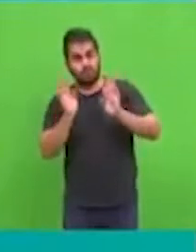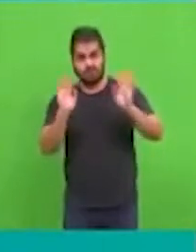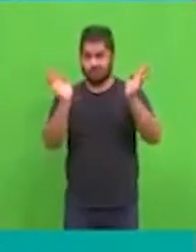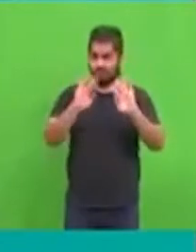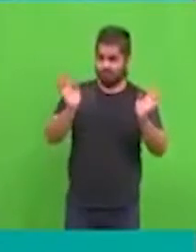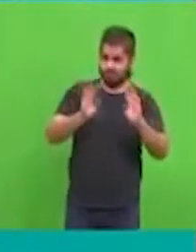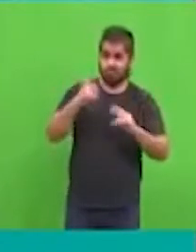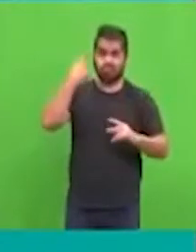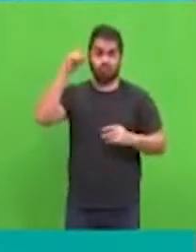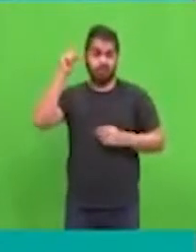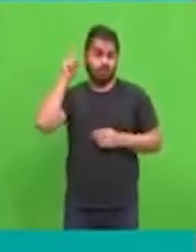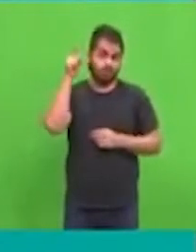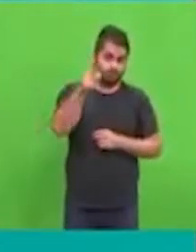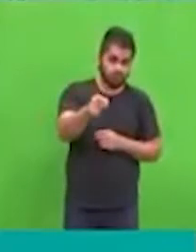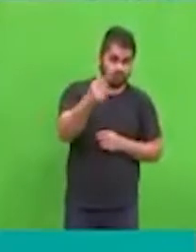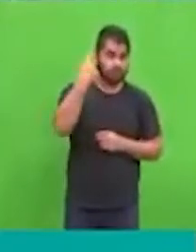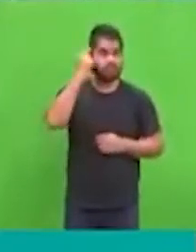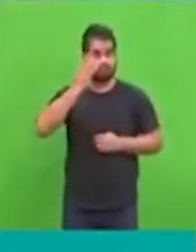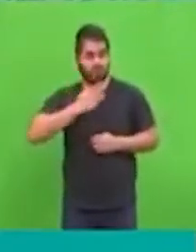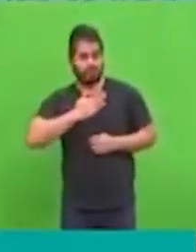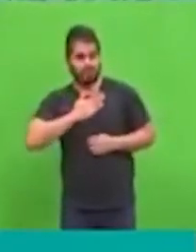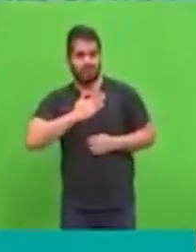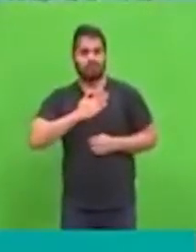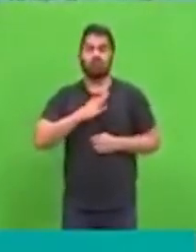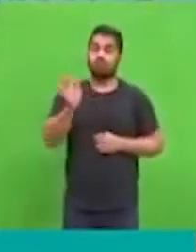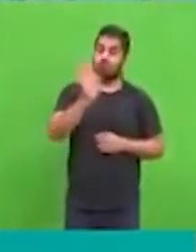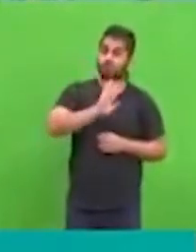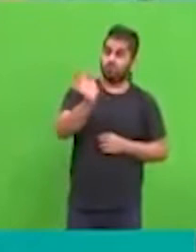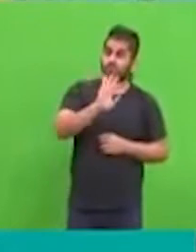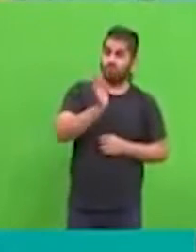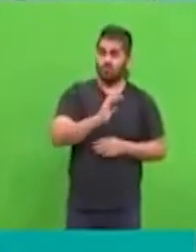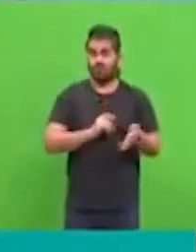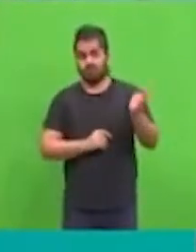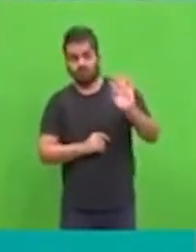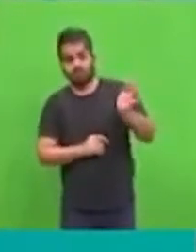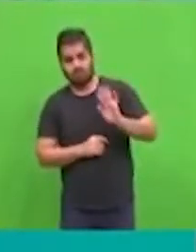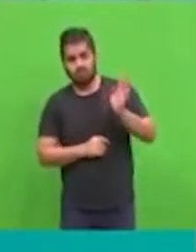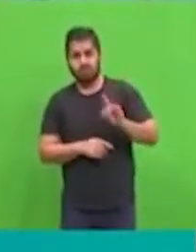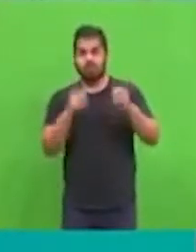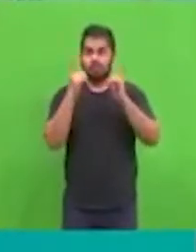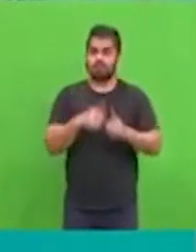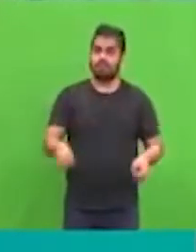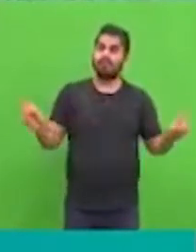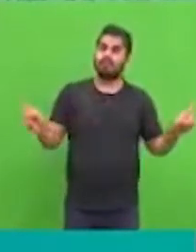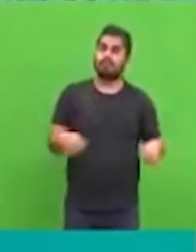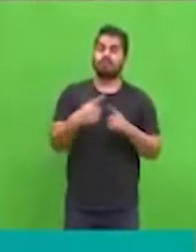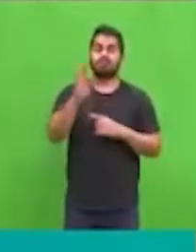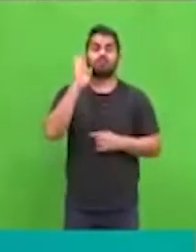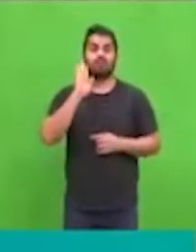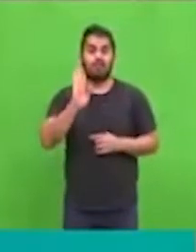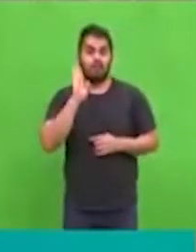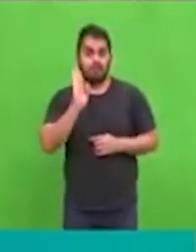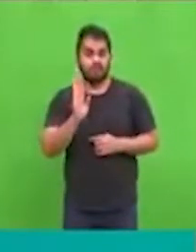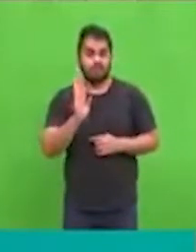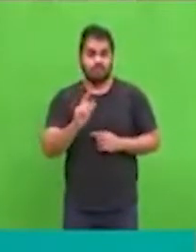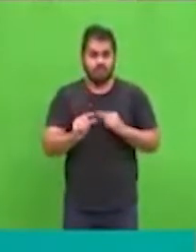gratuitamente y por eso vamos a mejorar flexibilidad y también, este es el nombre formal, pero es la creación de